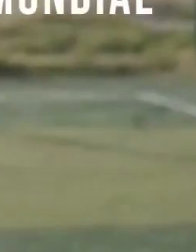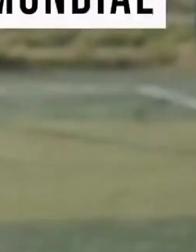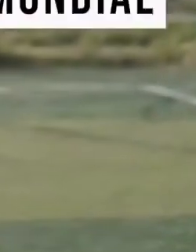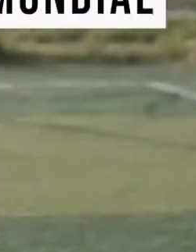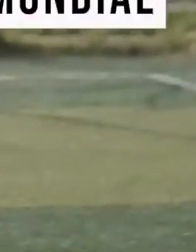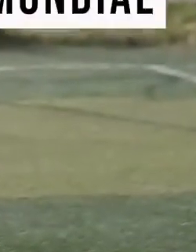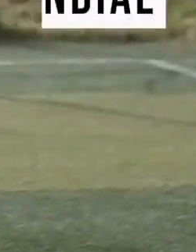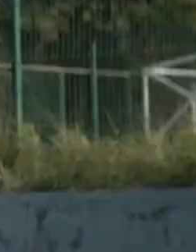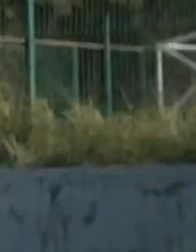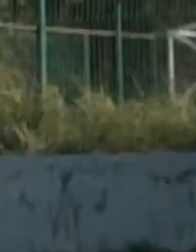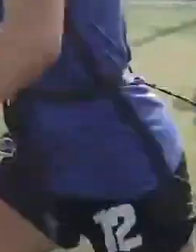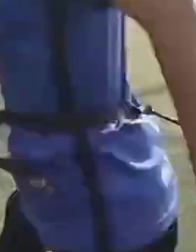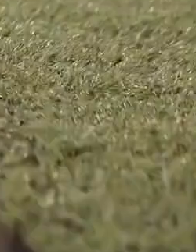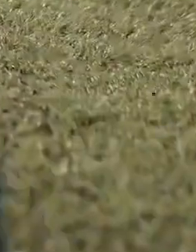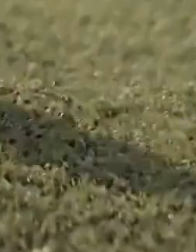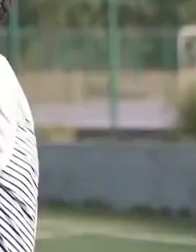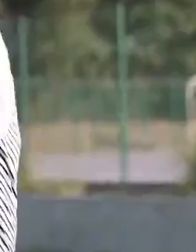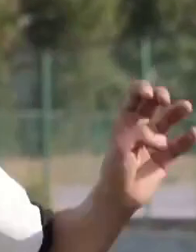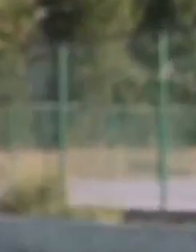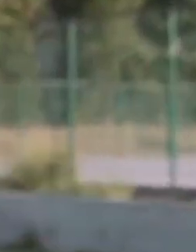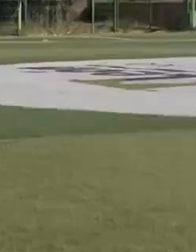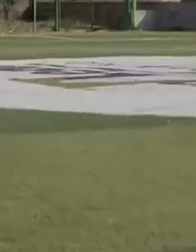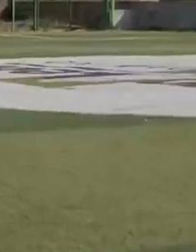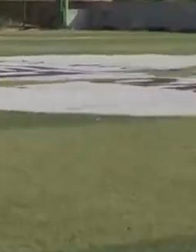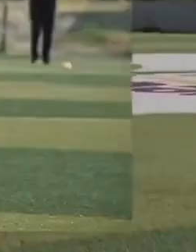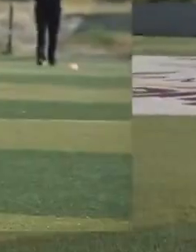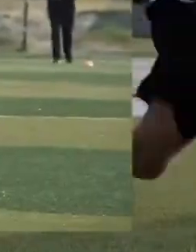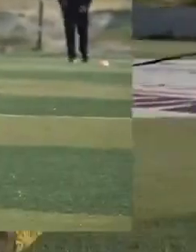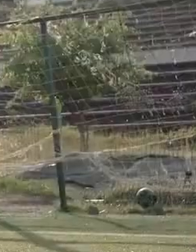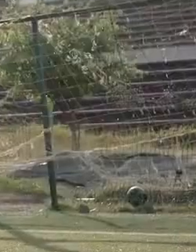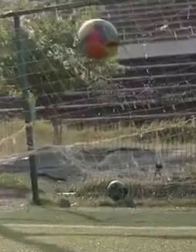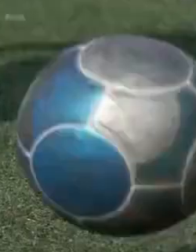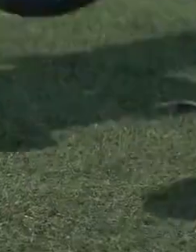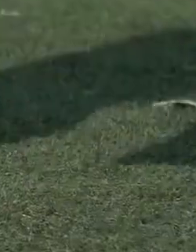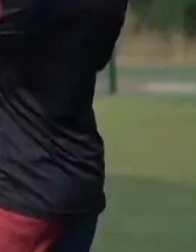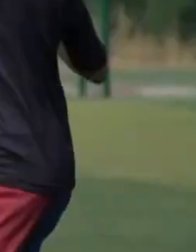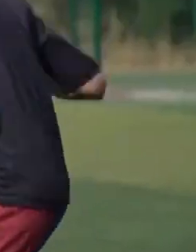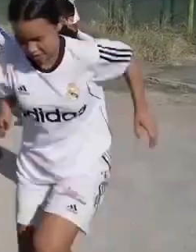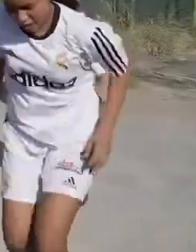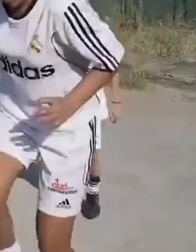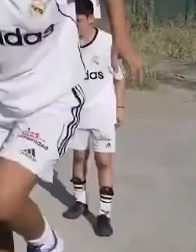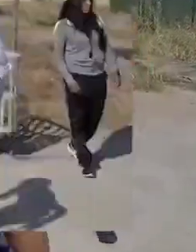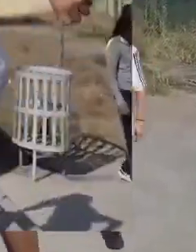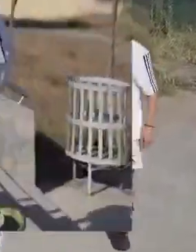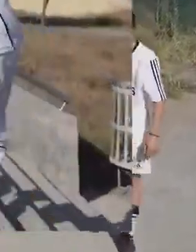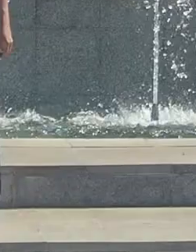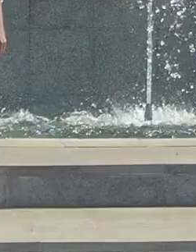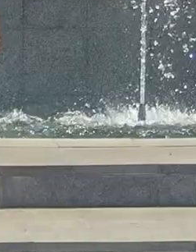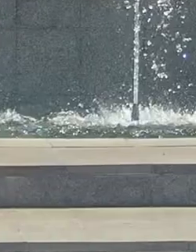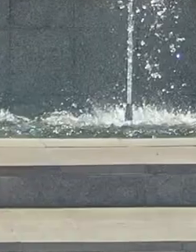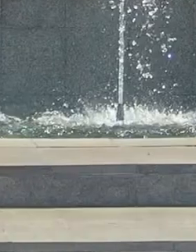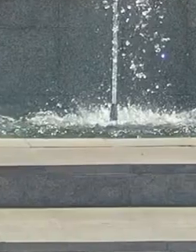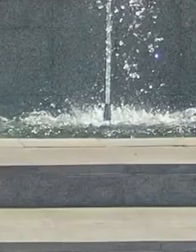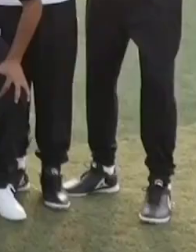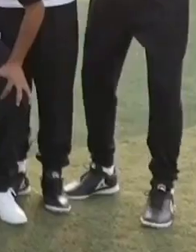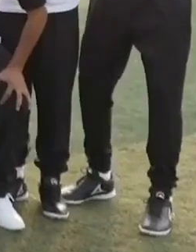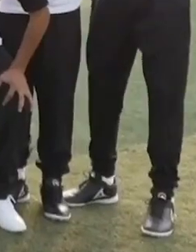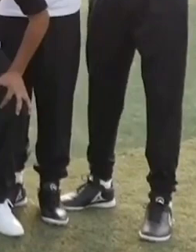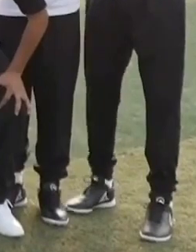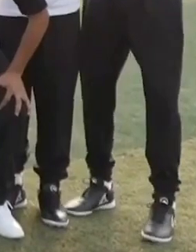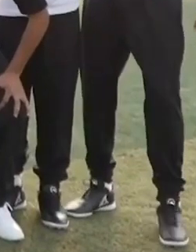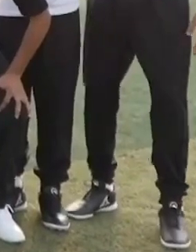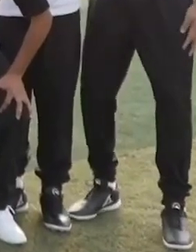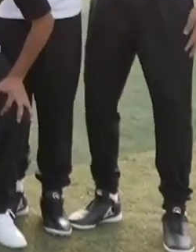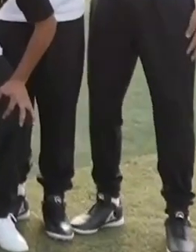un gran ejemplo mundial. Varios de los países más ricos del mundo prepararon a sus niños para este evento y fue ganado por